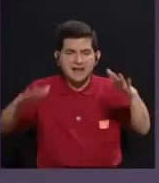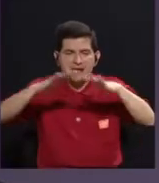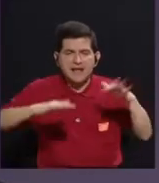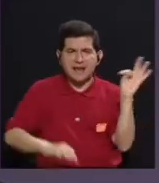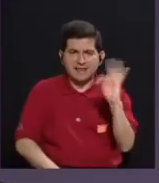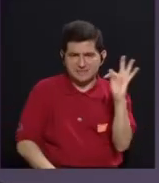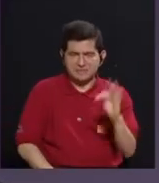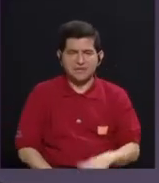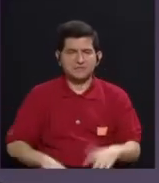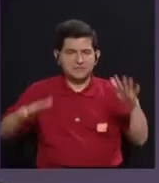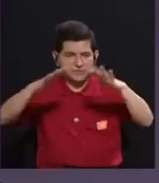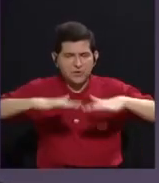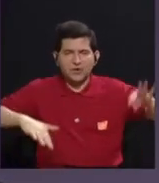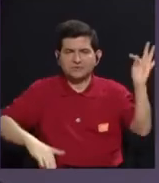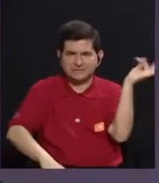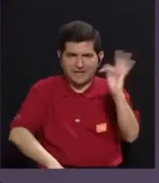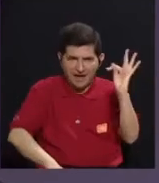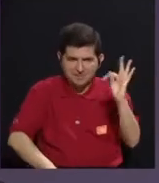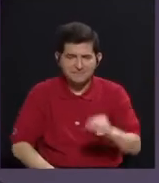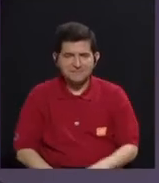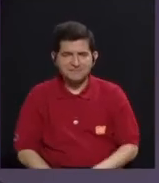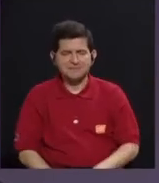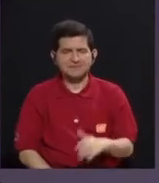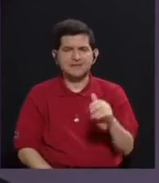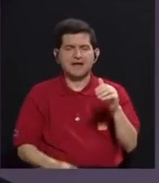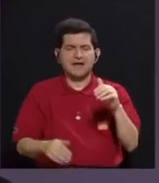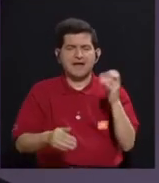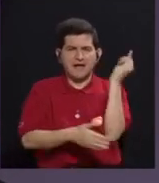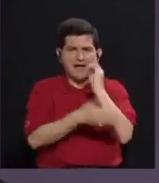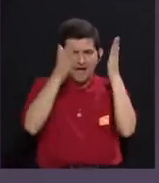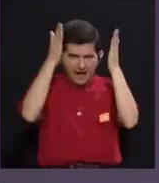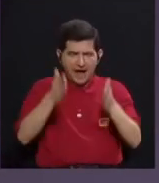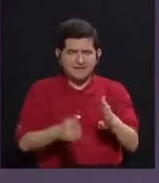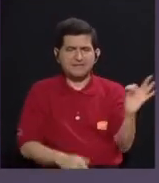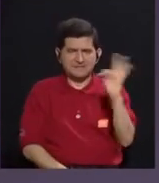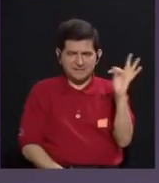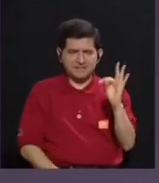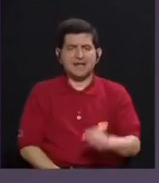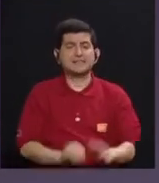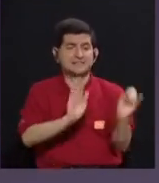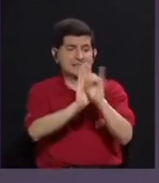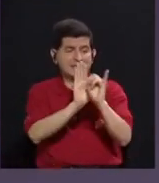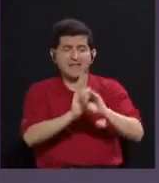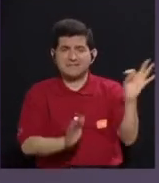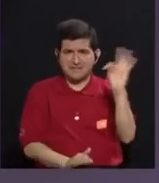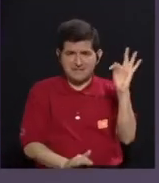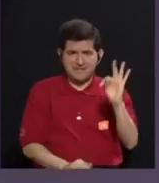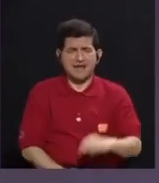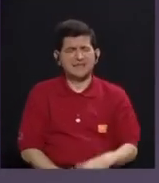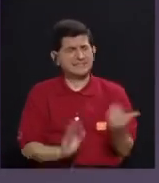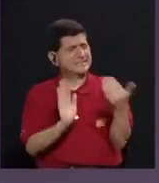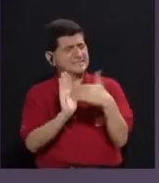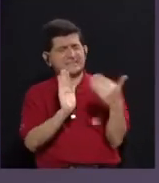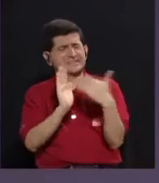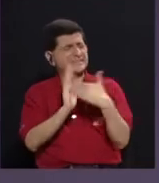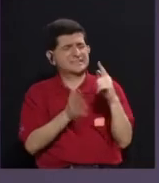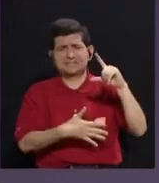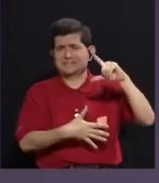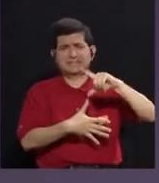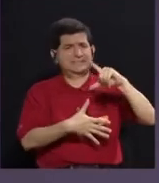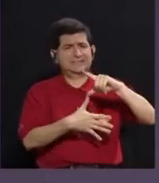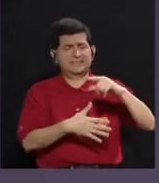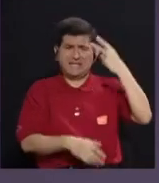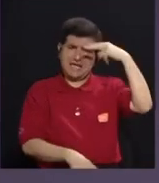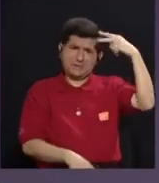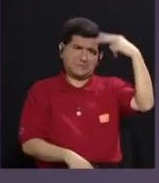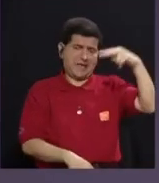porque la escena trans, las artistas trans, en general las identidades trans, están muy vulneradas en Latinoamérica, en